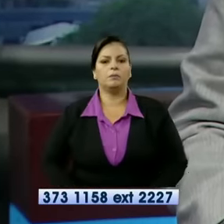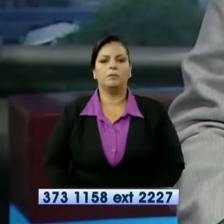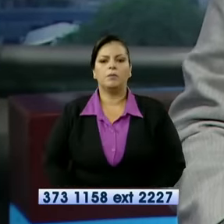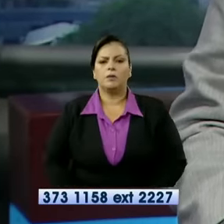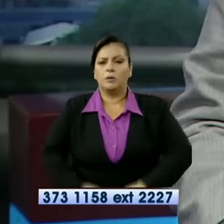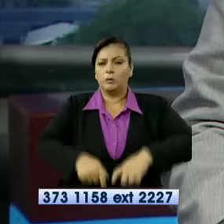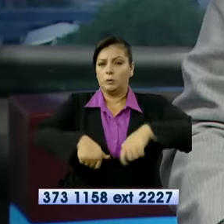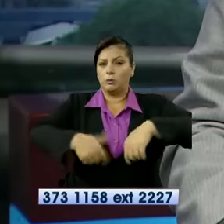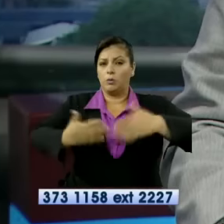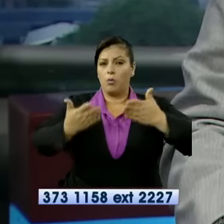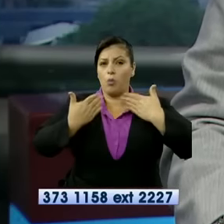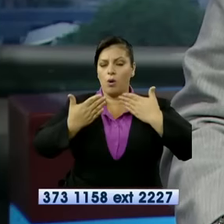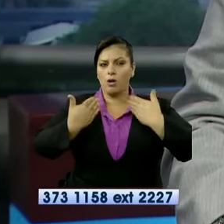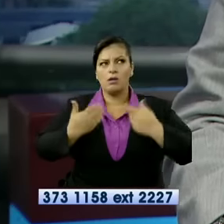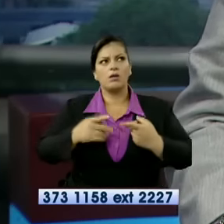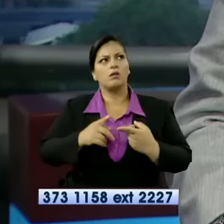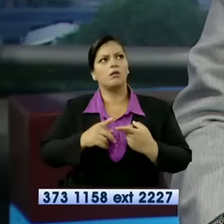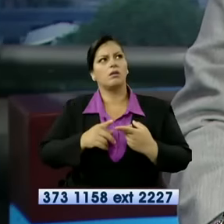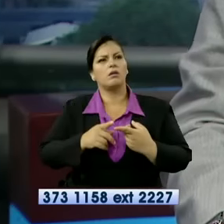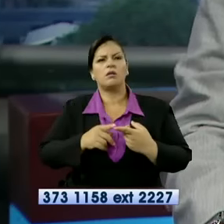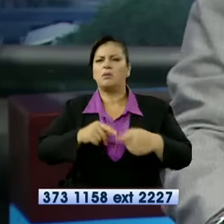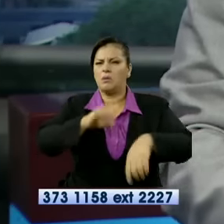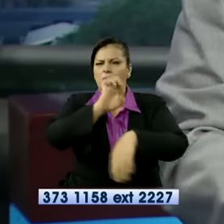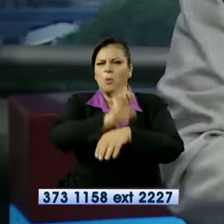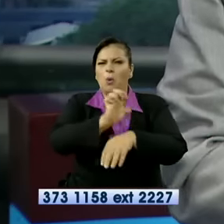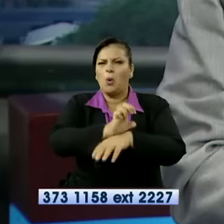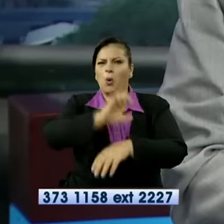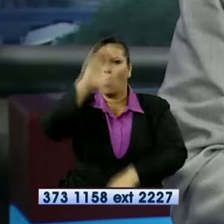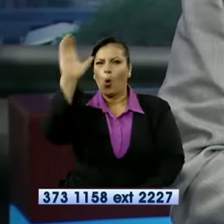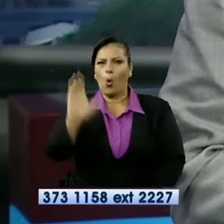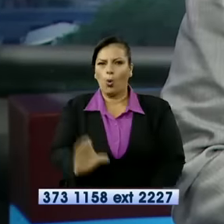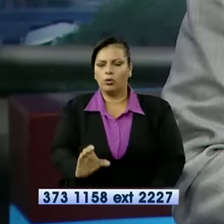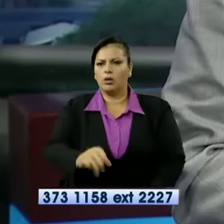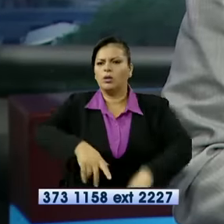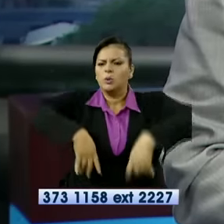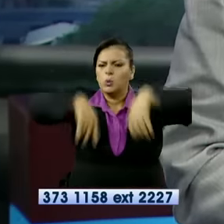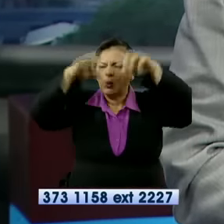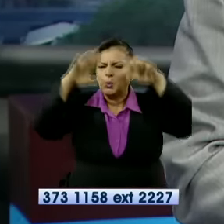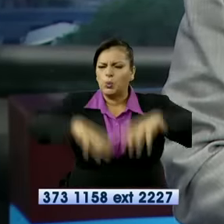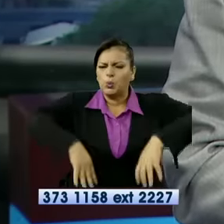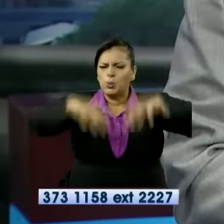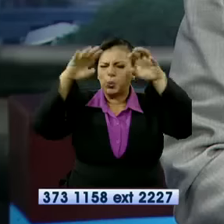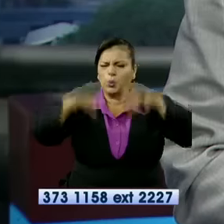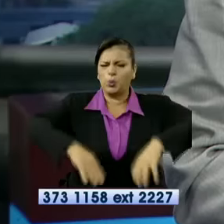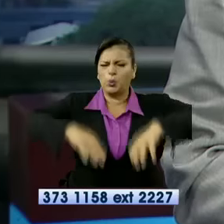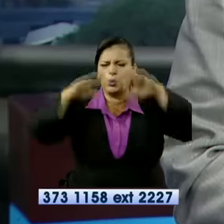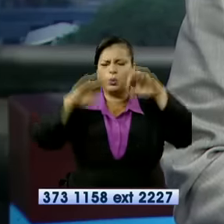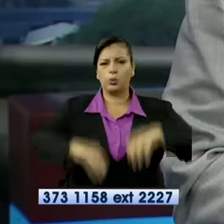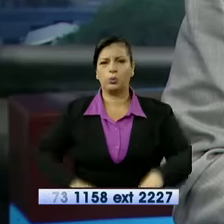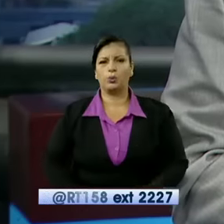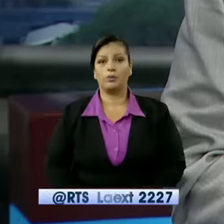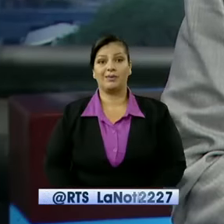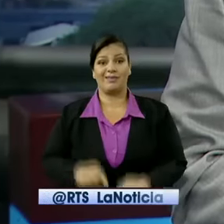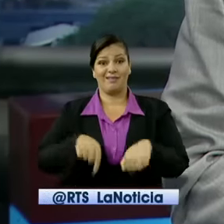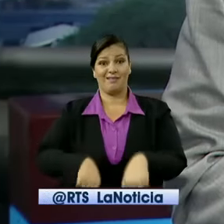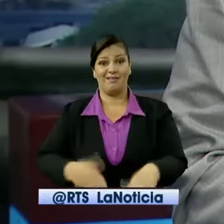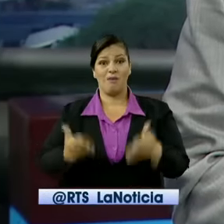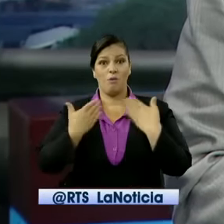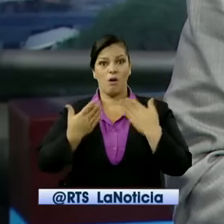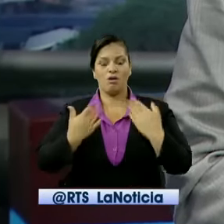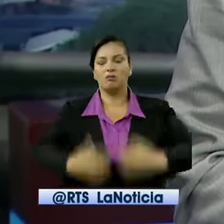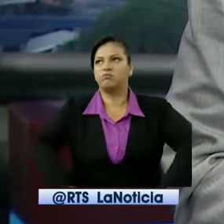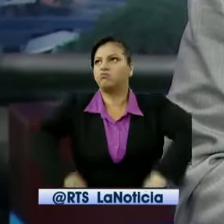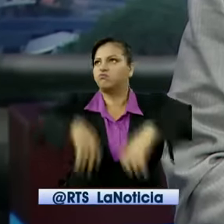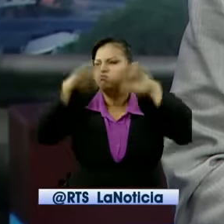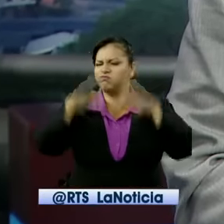buena parte de la costa sur, y Guayaquil en especial, sufrieron y tuvieron que soportar la torrencial lluvia